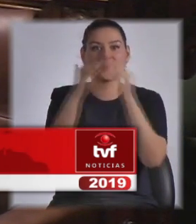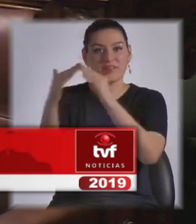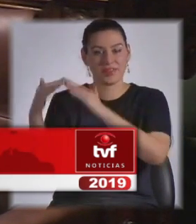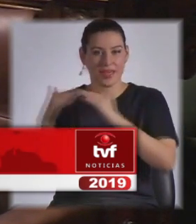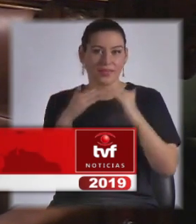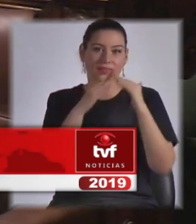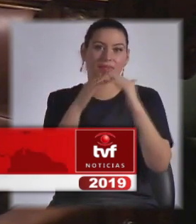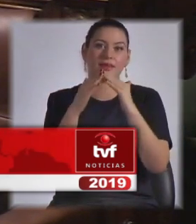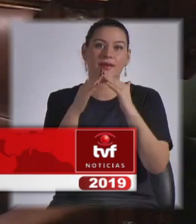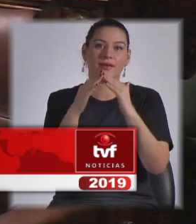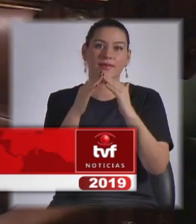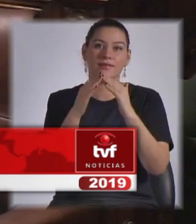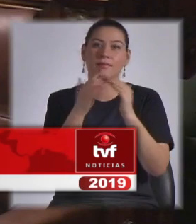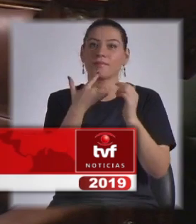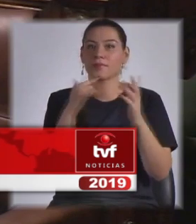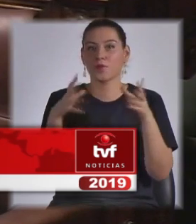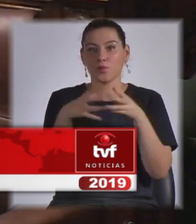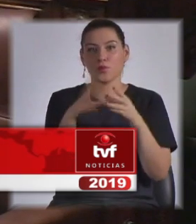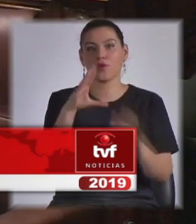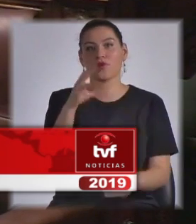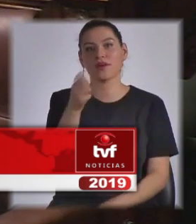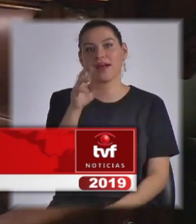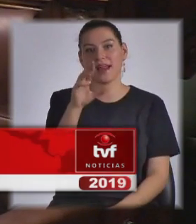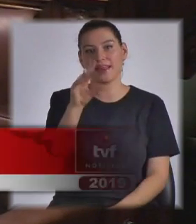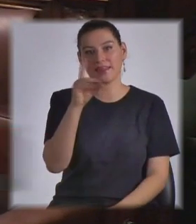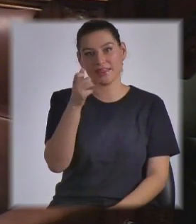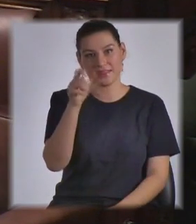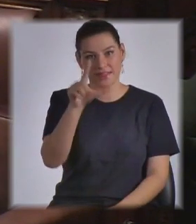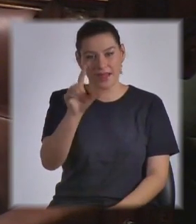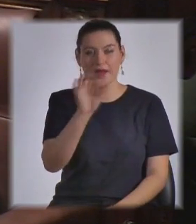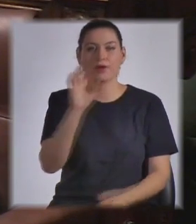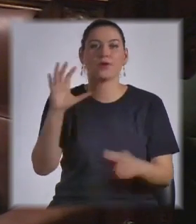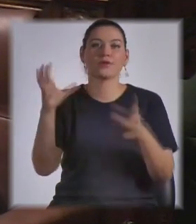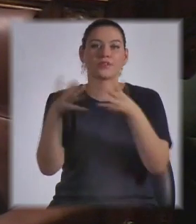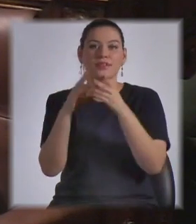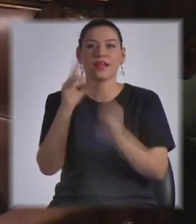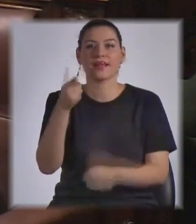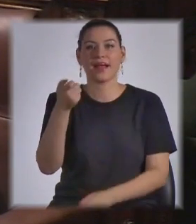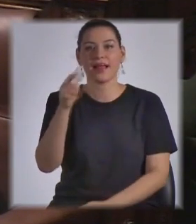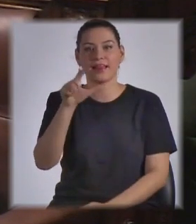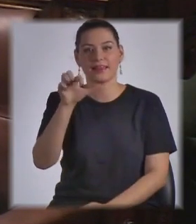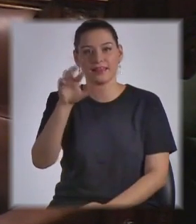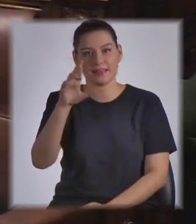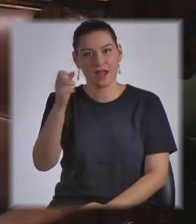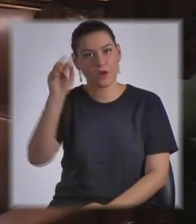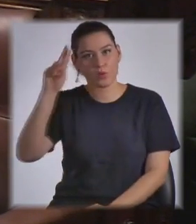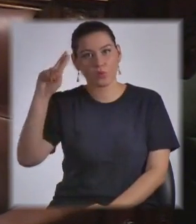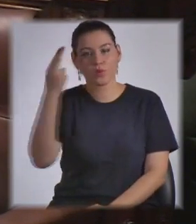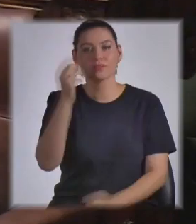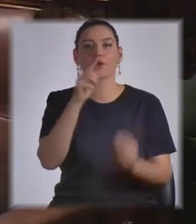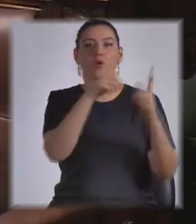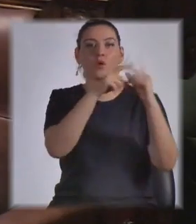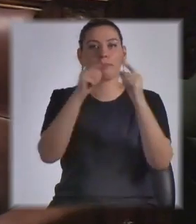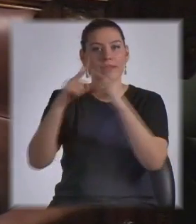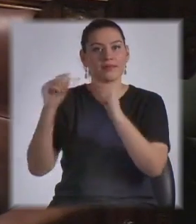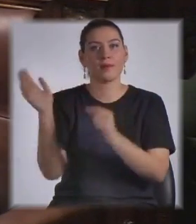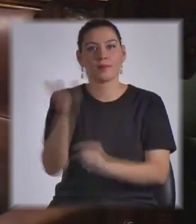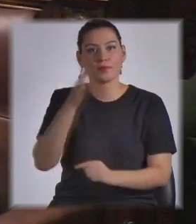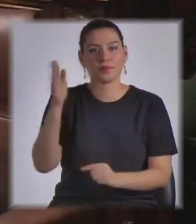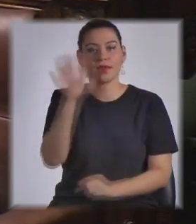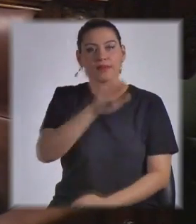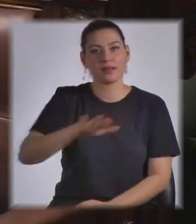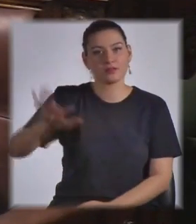como puede ser el Grupo Cardal, el Grupo Grumén, Central Lanero Uruguaya o la Cooperativa Nacional de Productores de Leche,